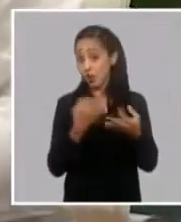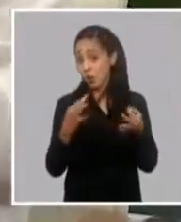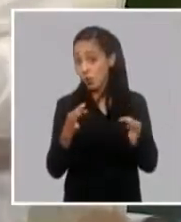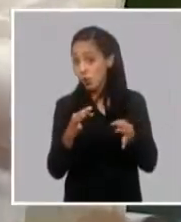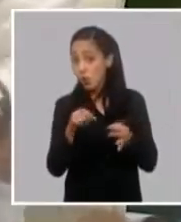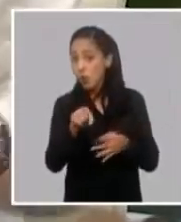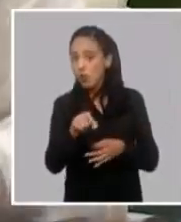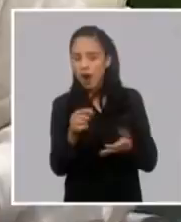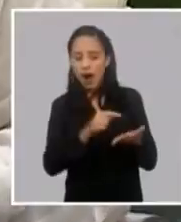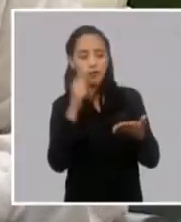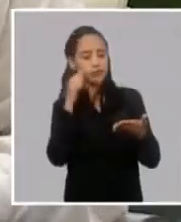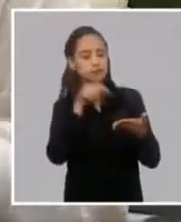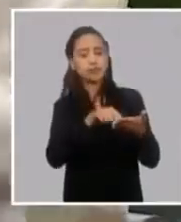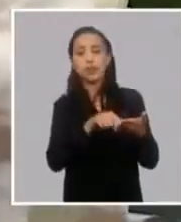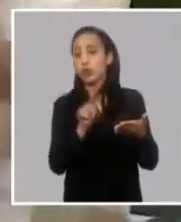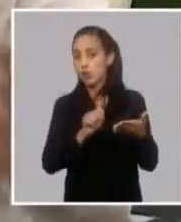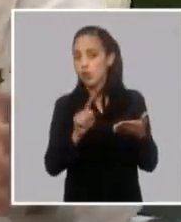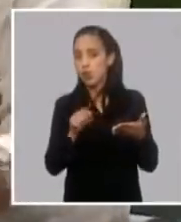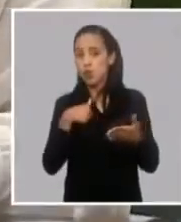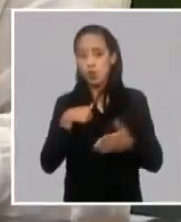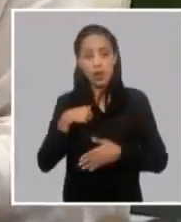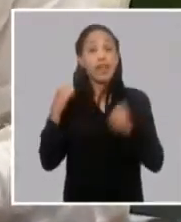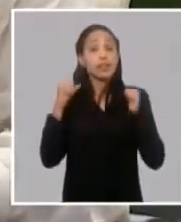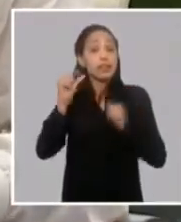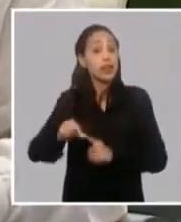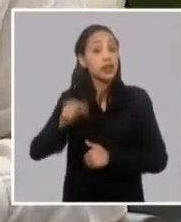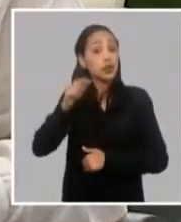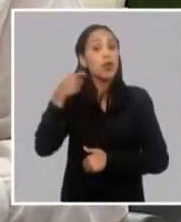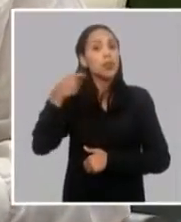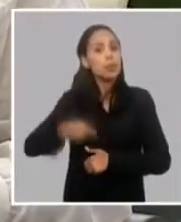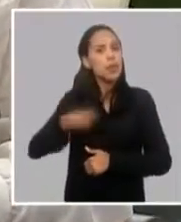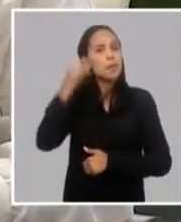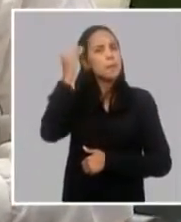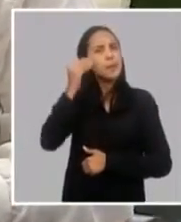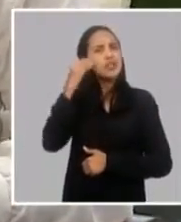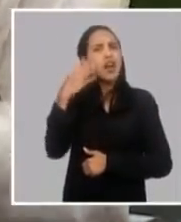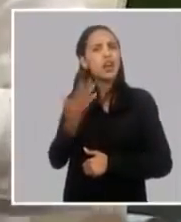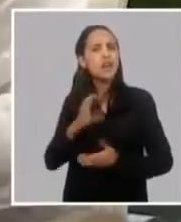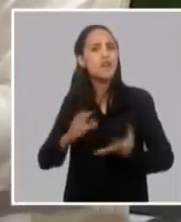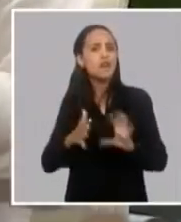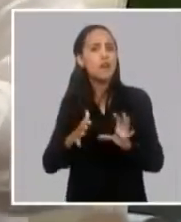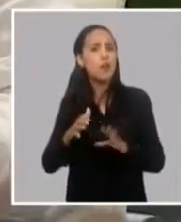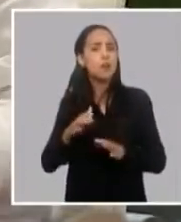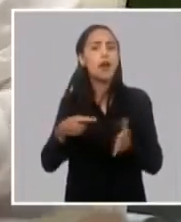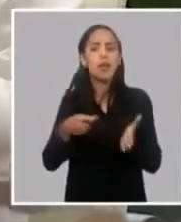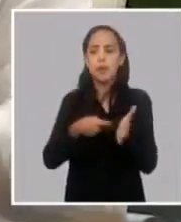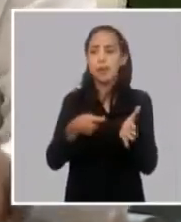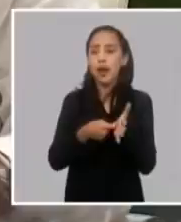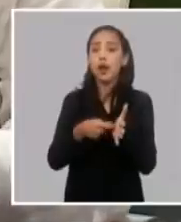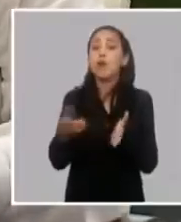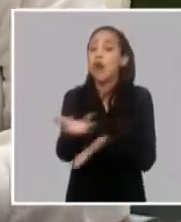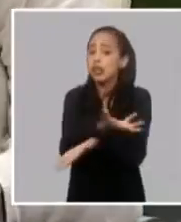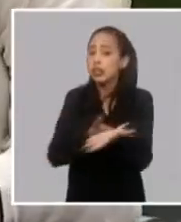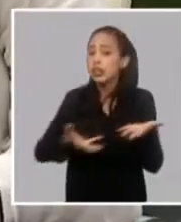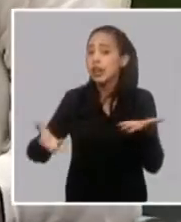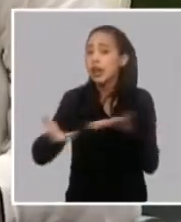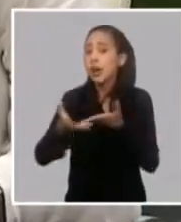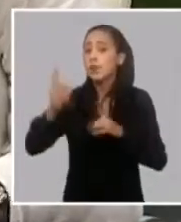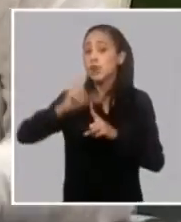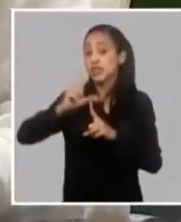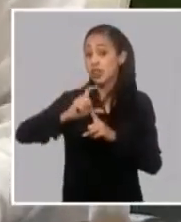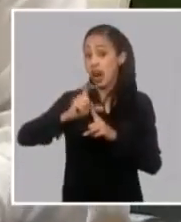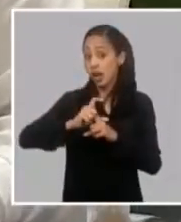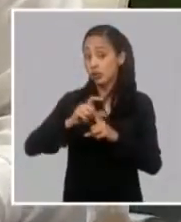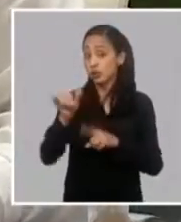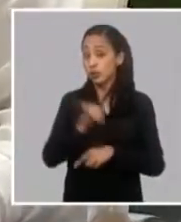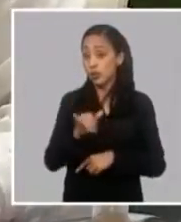su sistema de pago y bueno con su consejo de dirección con los intercambios con la sección sindical o sea esto es